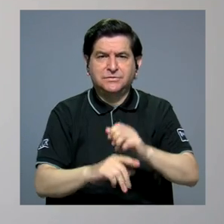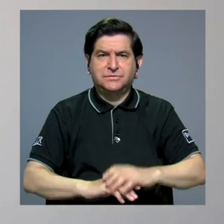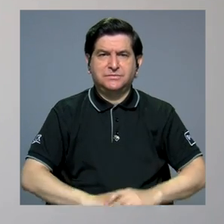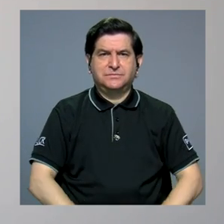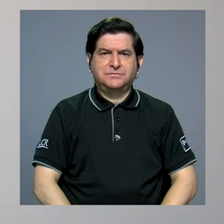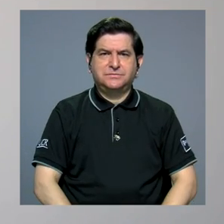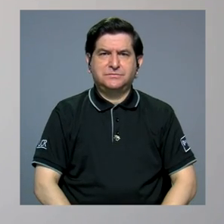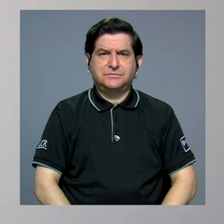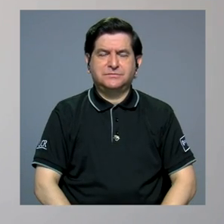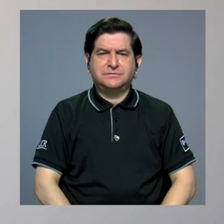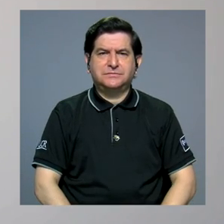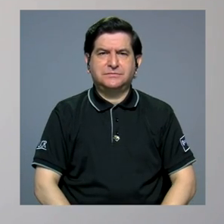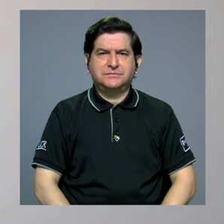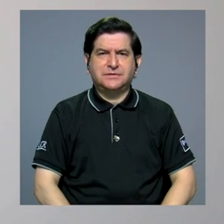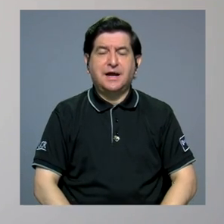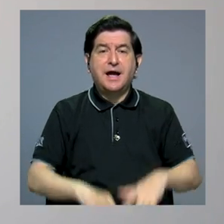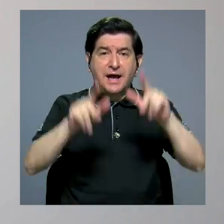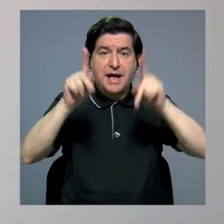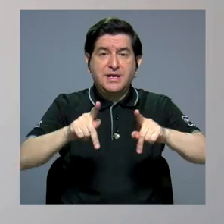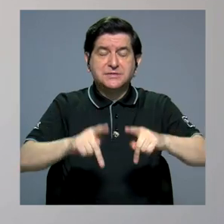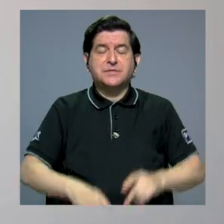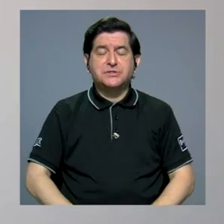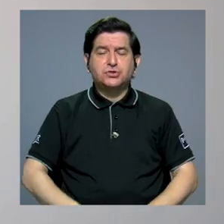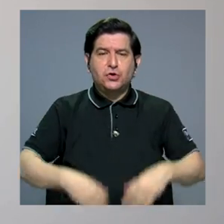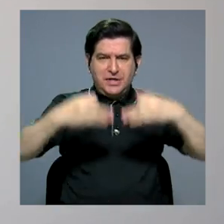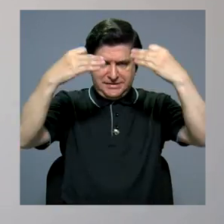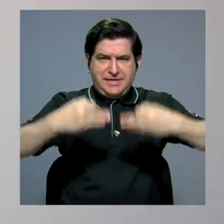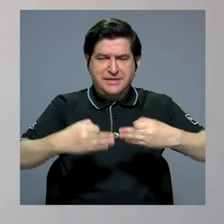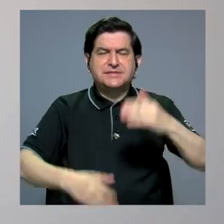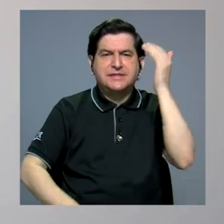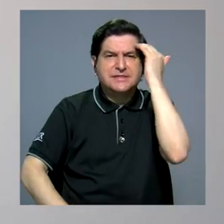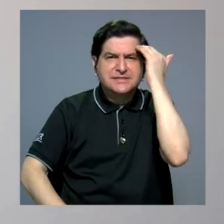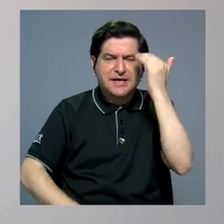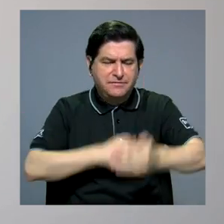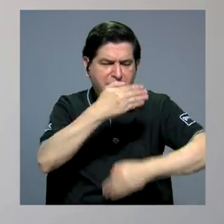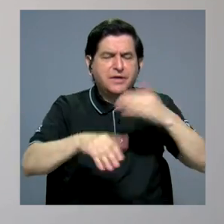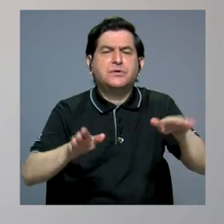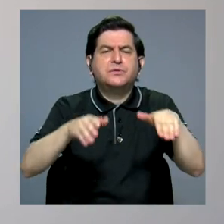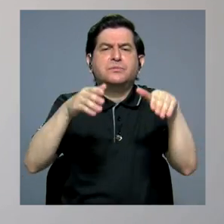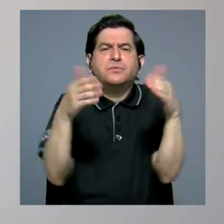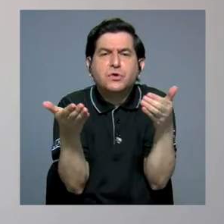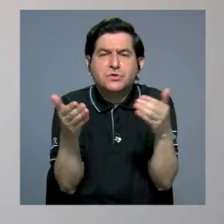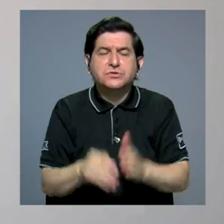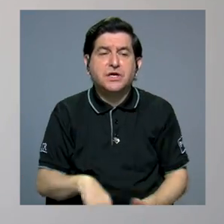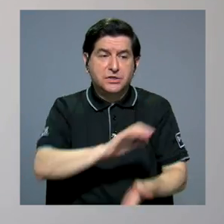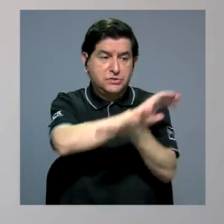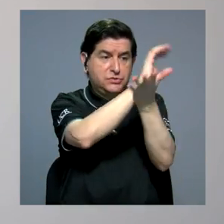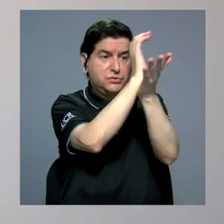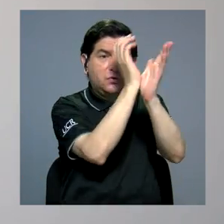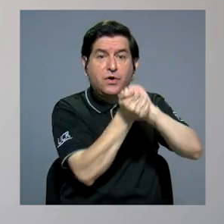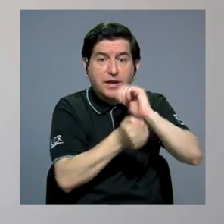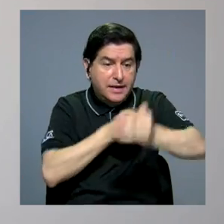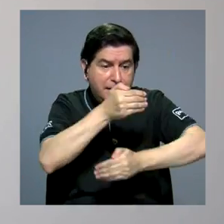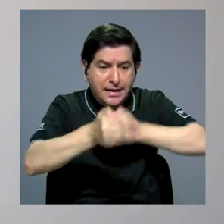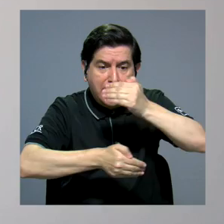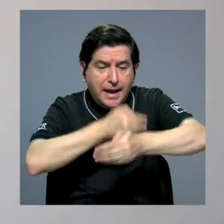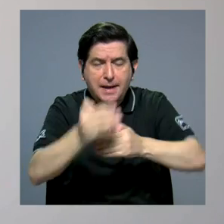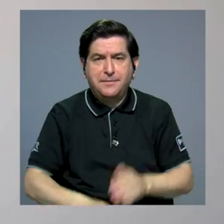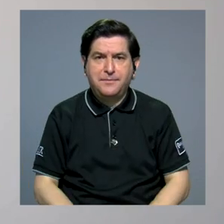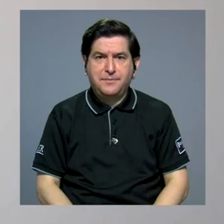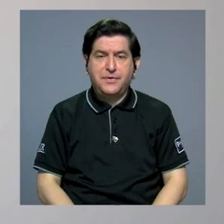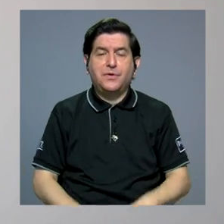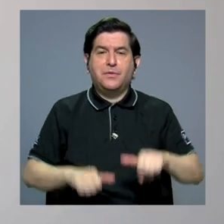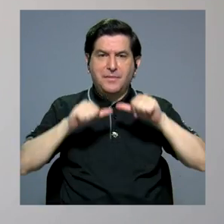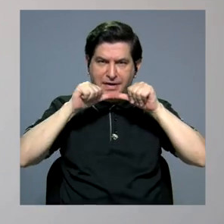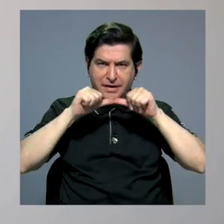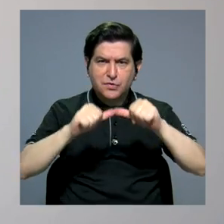informe a los tomadores de decisiones sobre cómo proceder con ese cambio transformativo, con ese viraje hacia